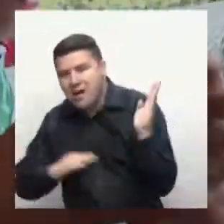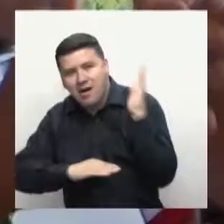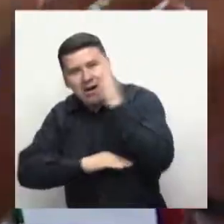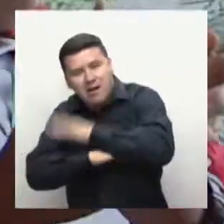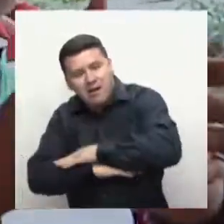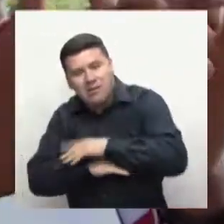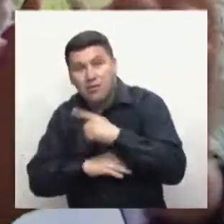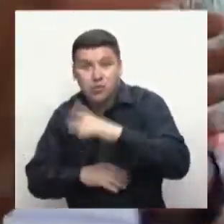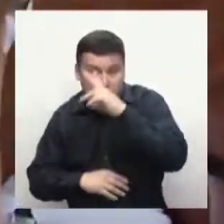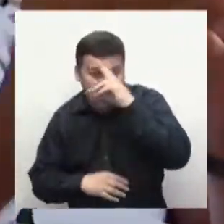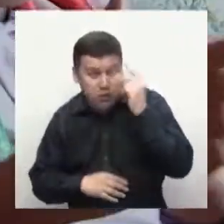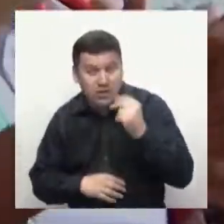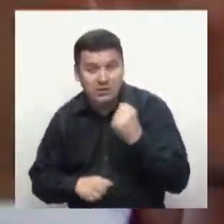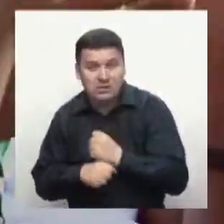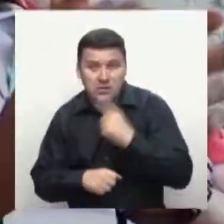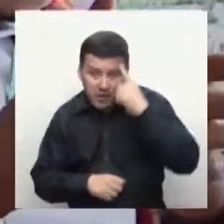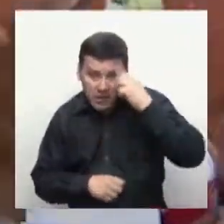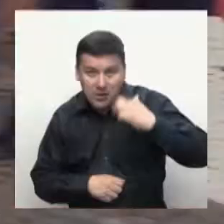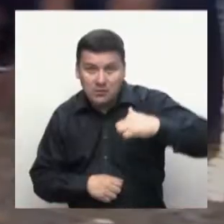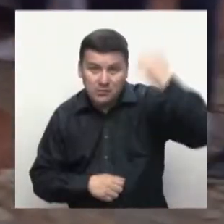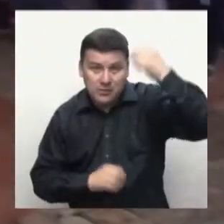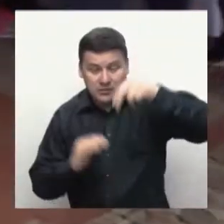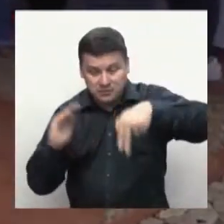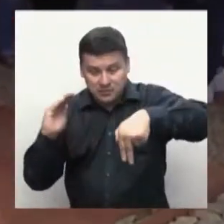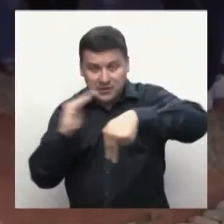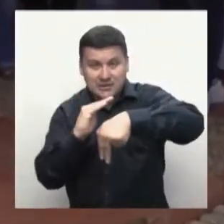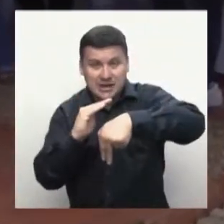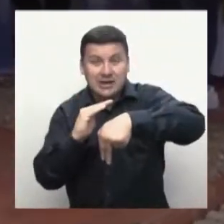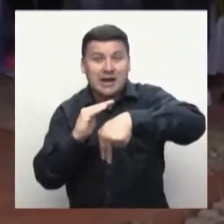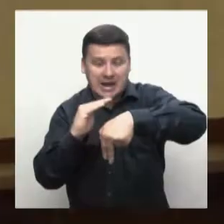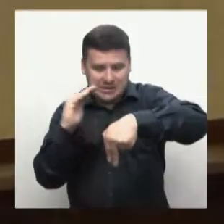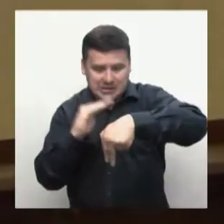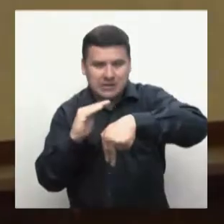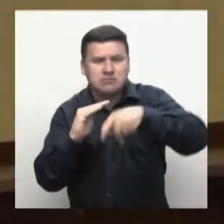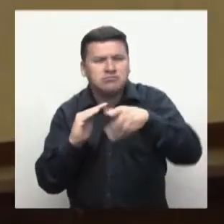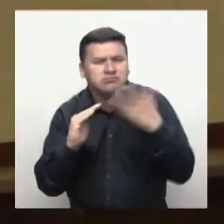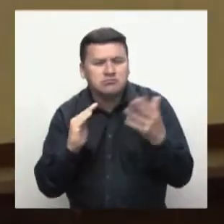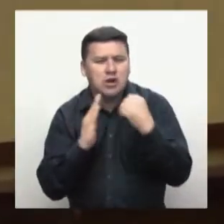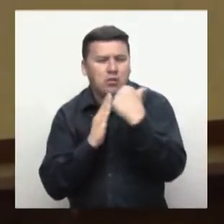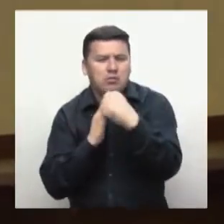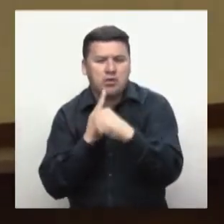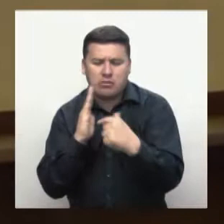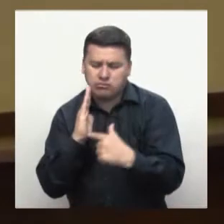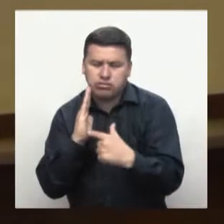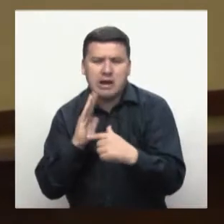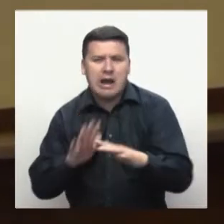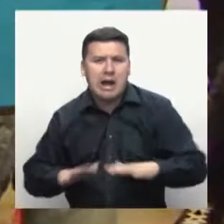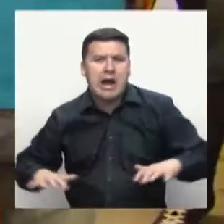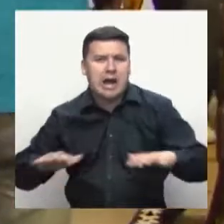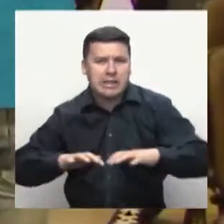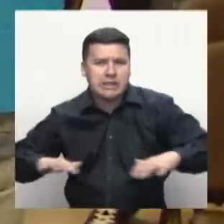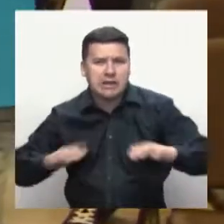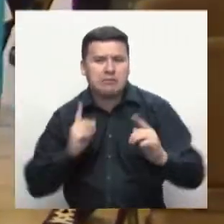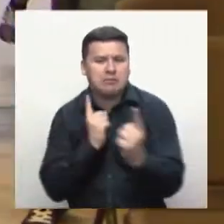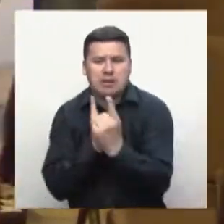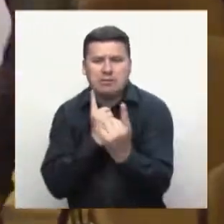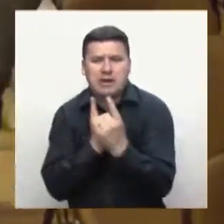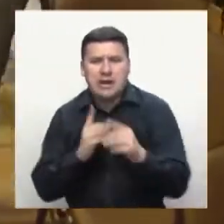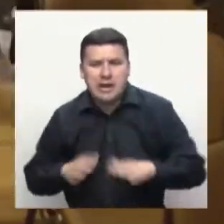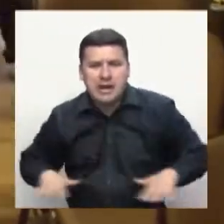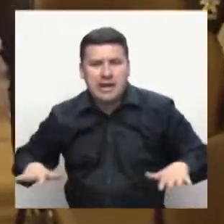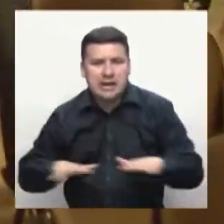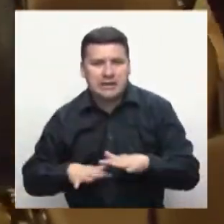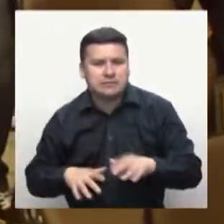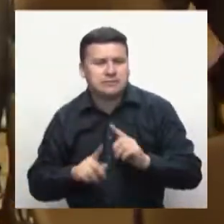acuestan. Las jornadas son extensas y los profesionales de bienestar al aprendiz tienen programadas una serie de actividades que hacen de este